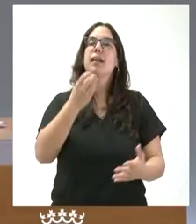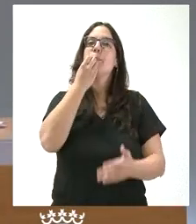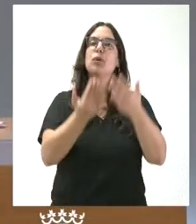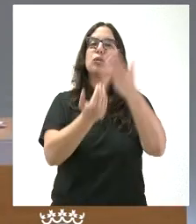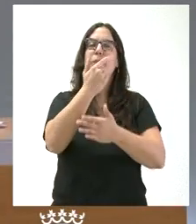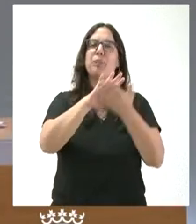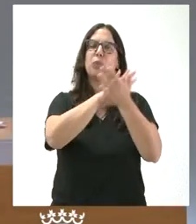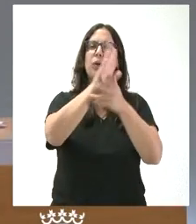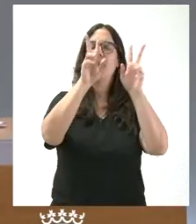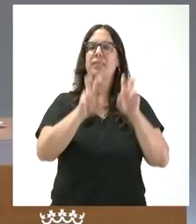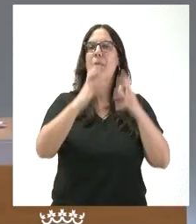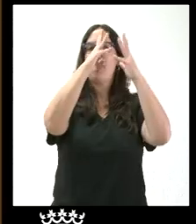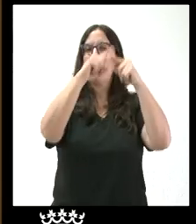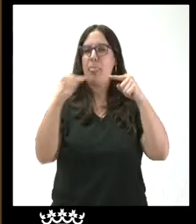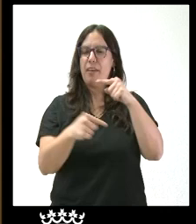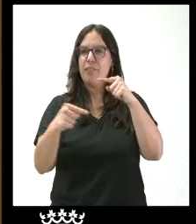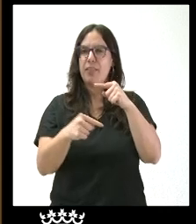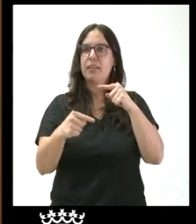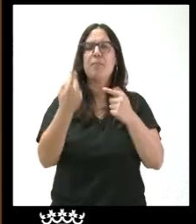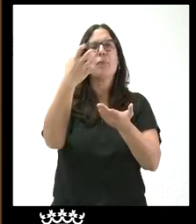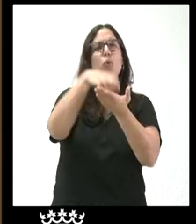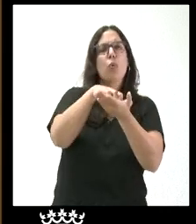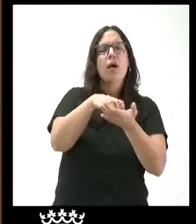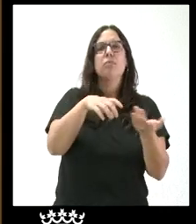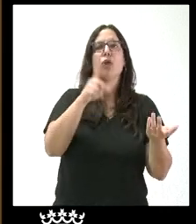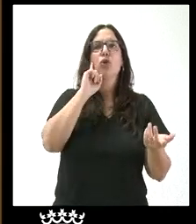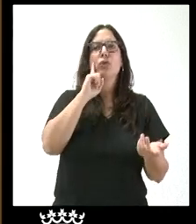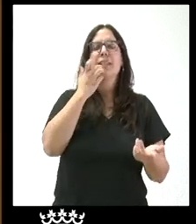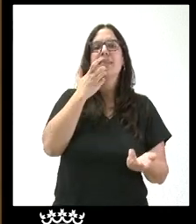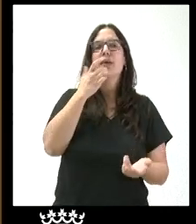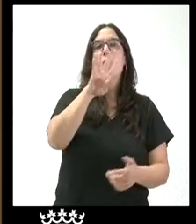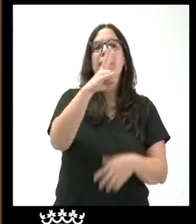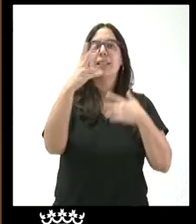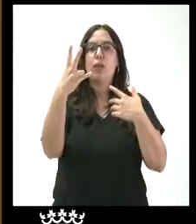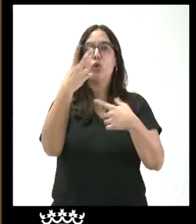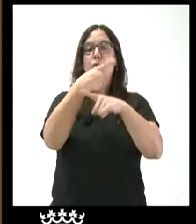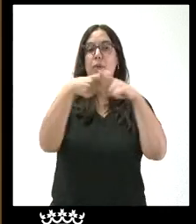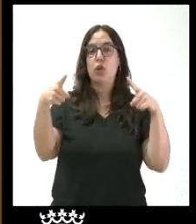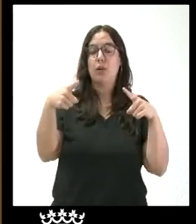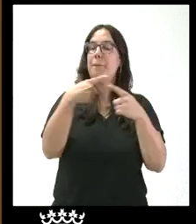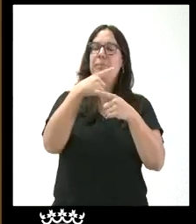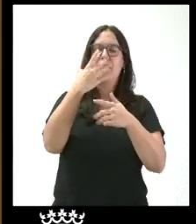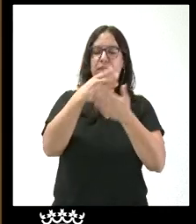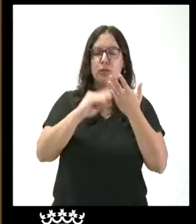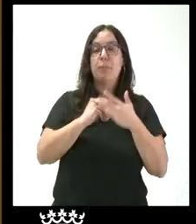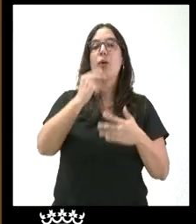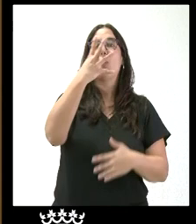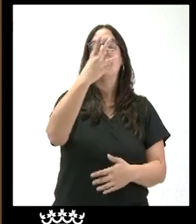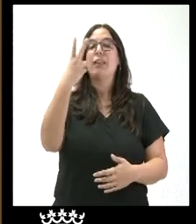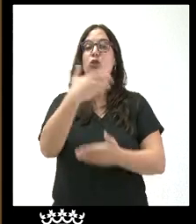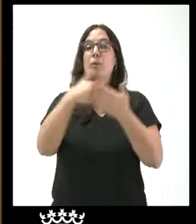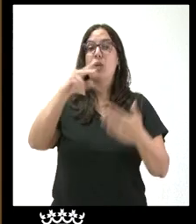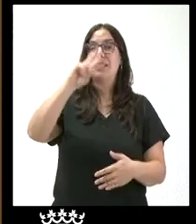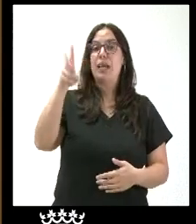de FID, una duda. No sé si no contar con esos 42 millones de euros de la liquidación del 2021 podría